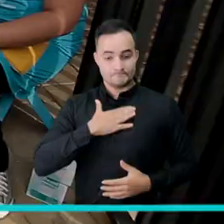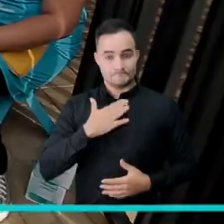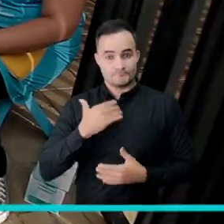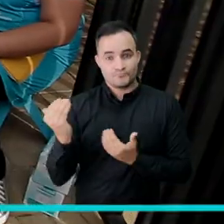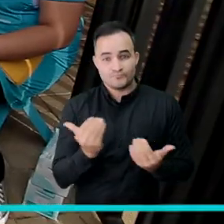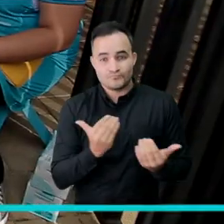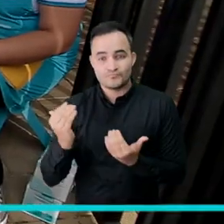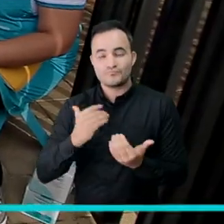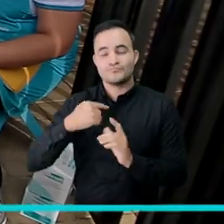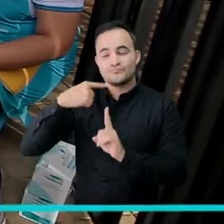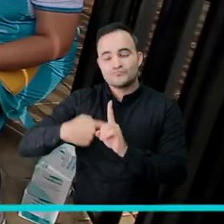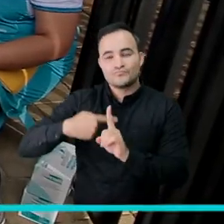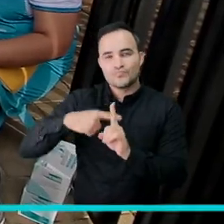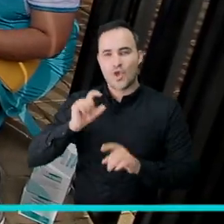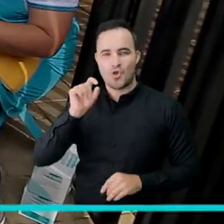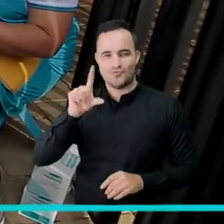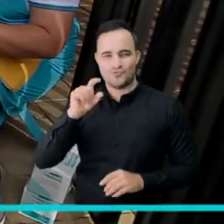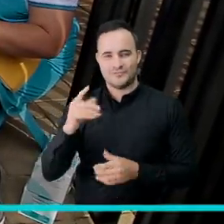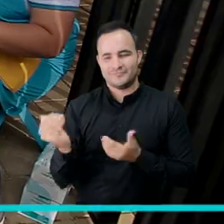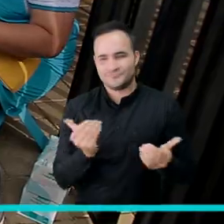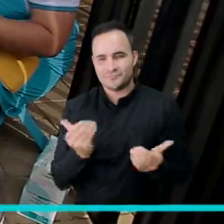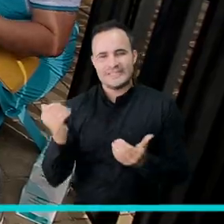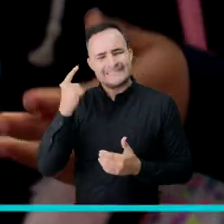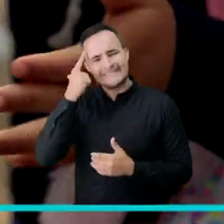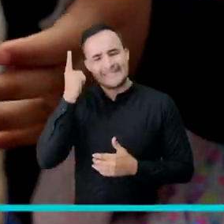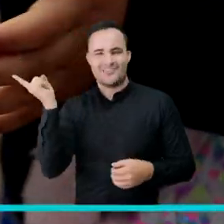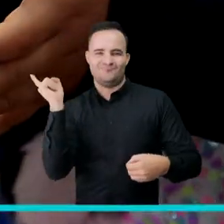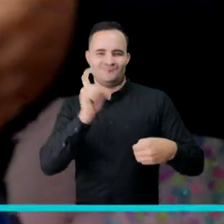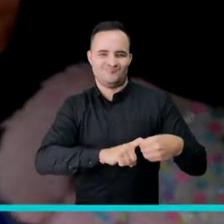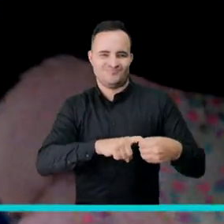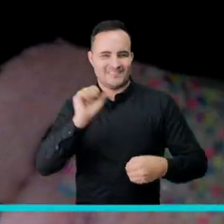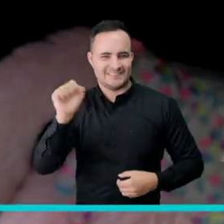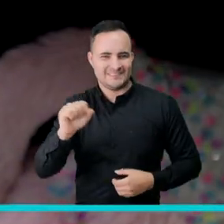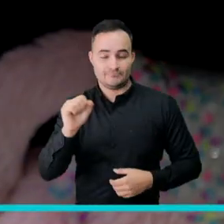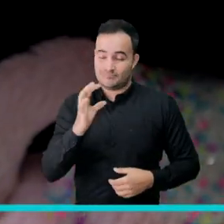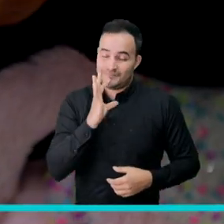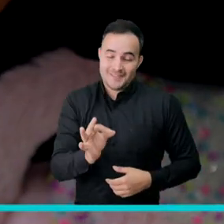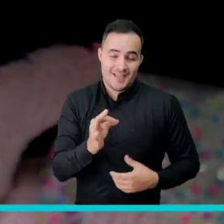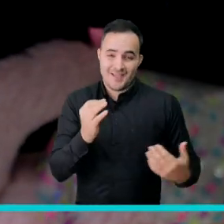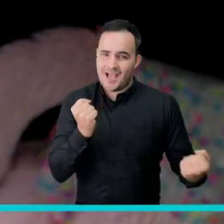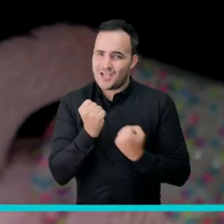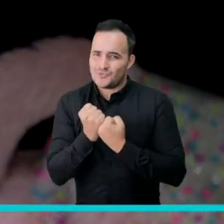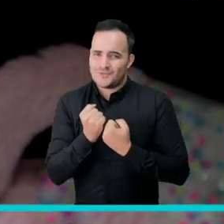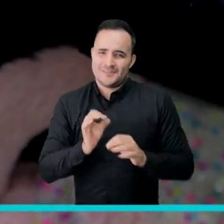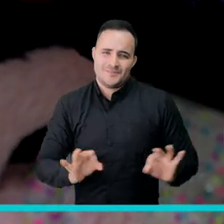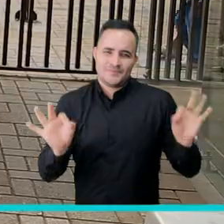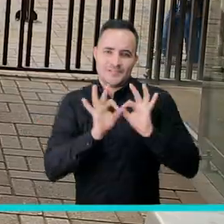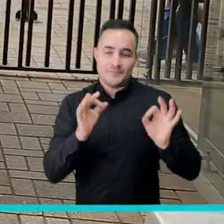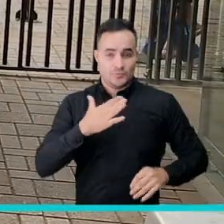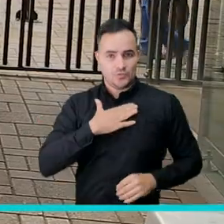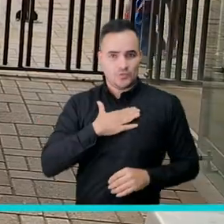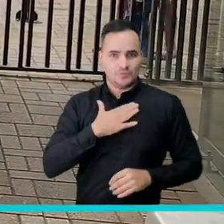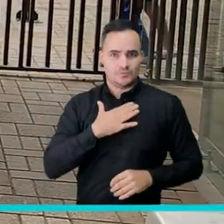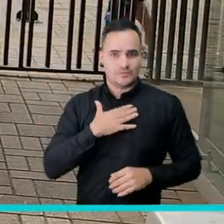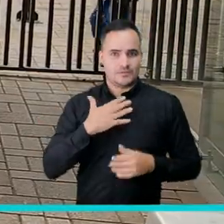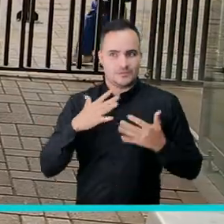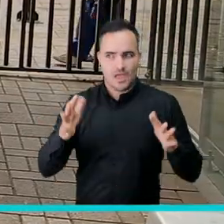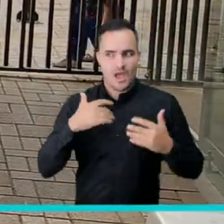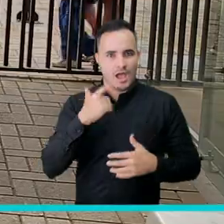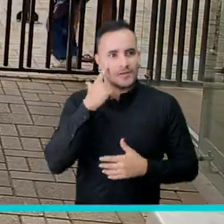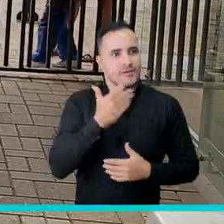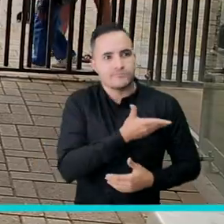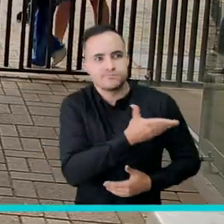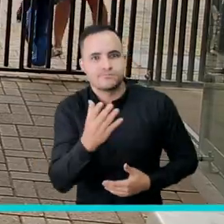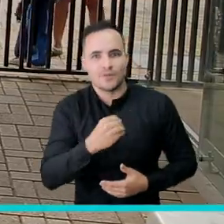Mi bebé tiene 11 meses. Decidí meterlo porque la verdad eso es una gran ayuda. En el momento me encuentro en la